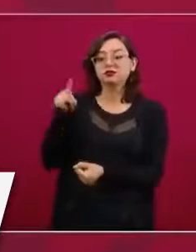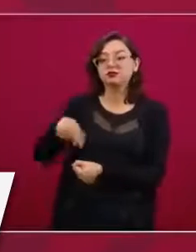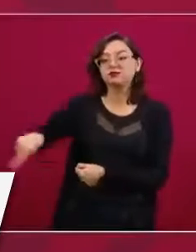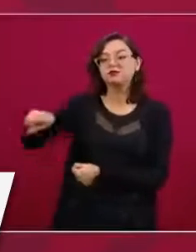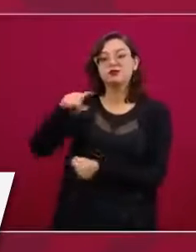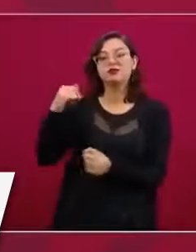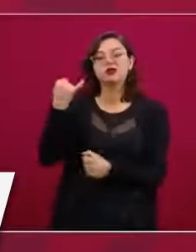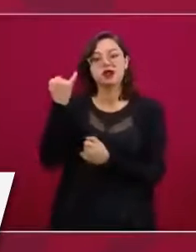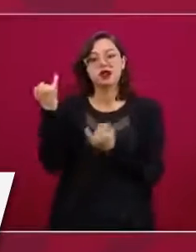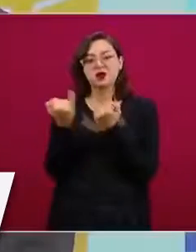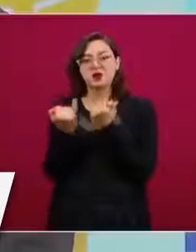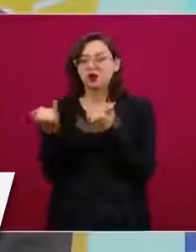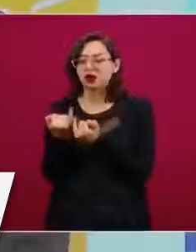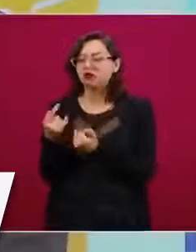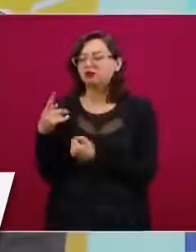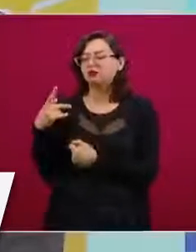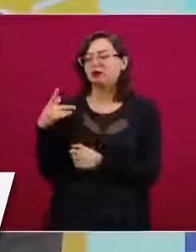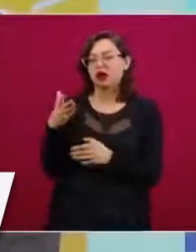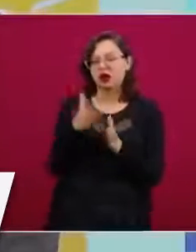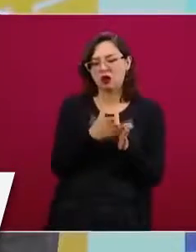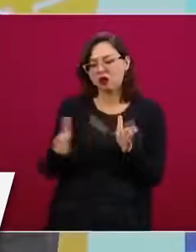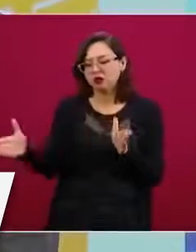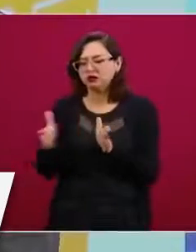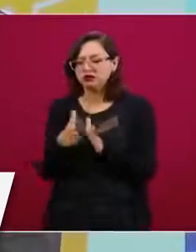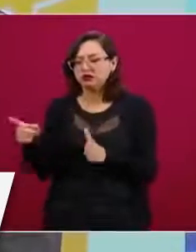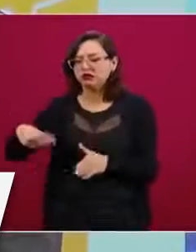sus experiencias de estos momentos tan especiales.